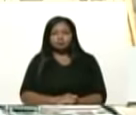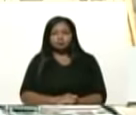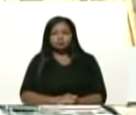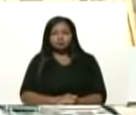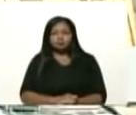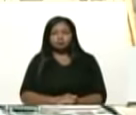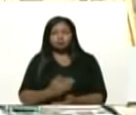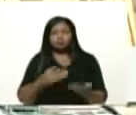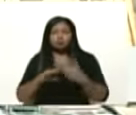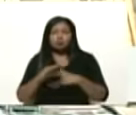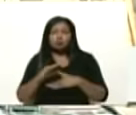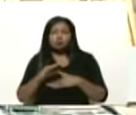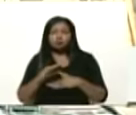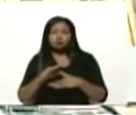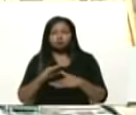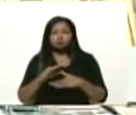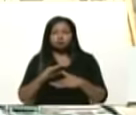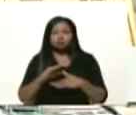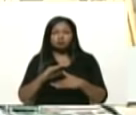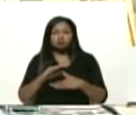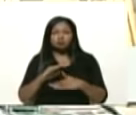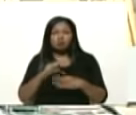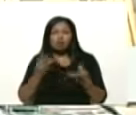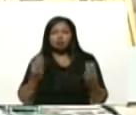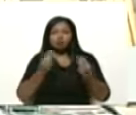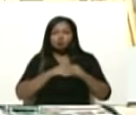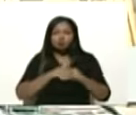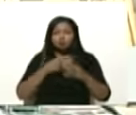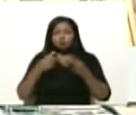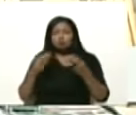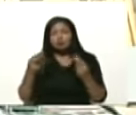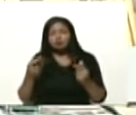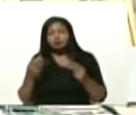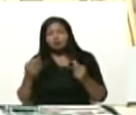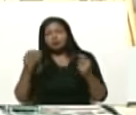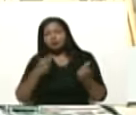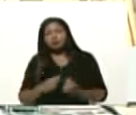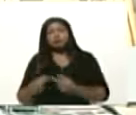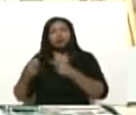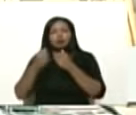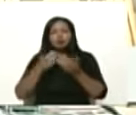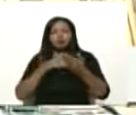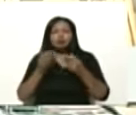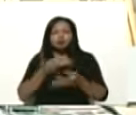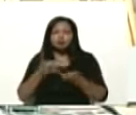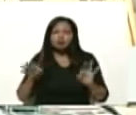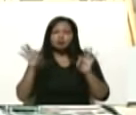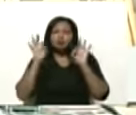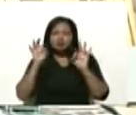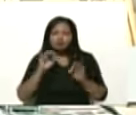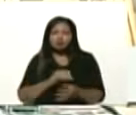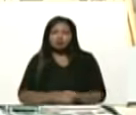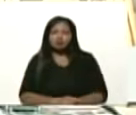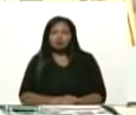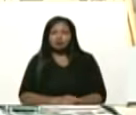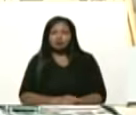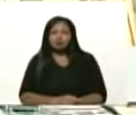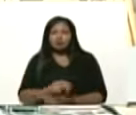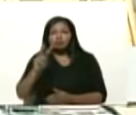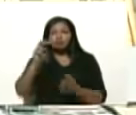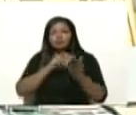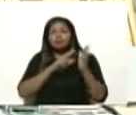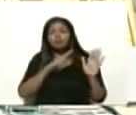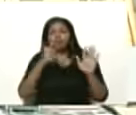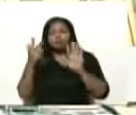Fuimos a este conjunto de acciones económicas que fueron muy exitosas en el 2018